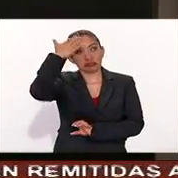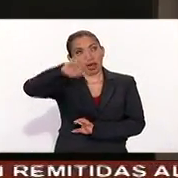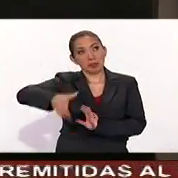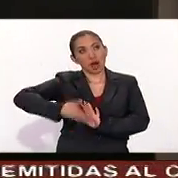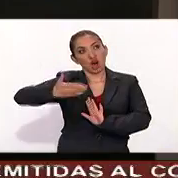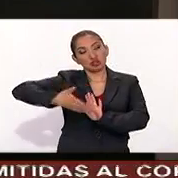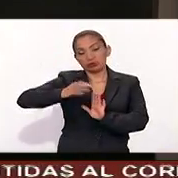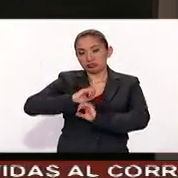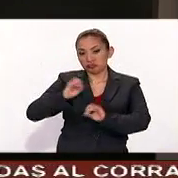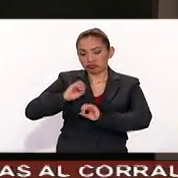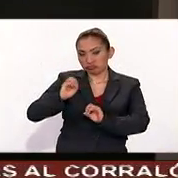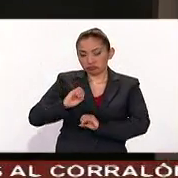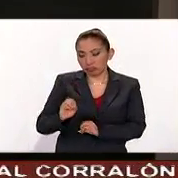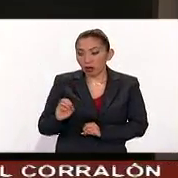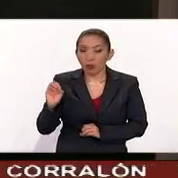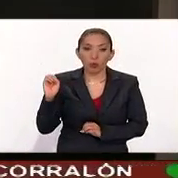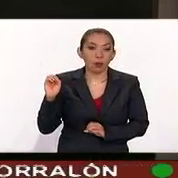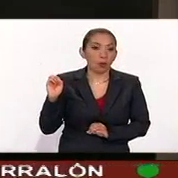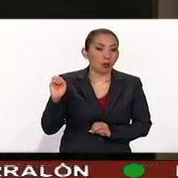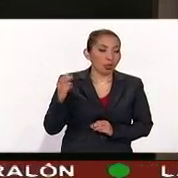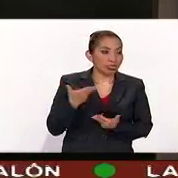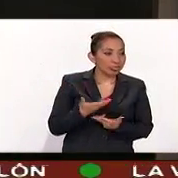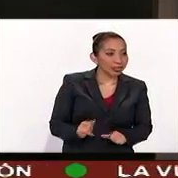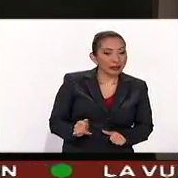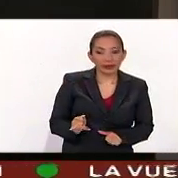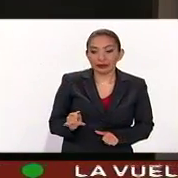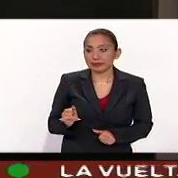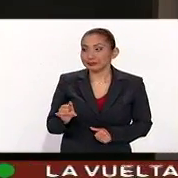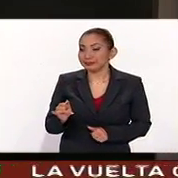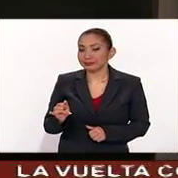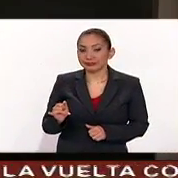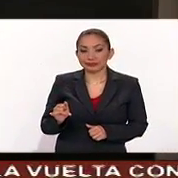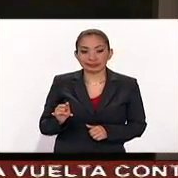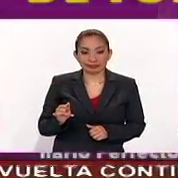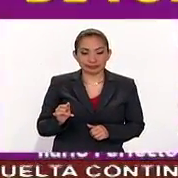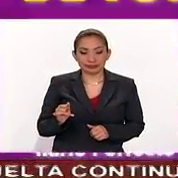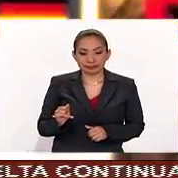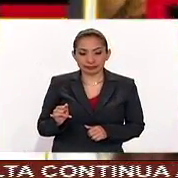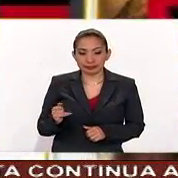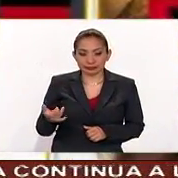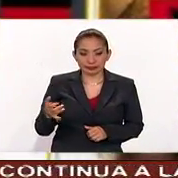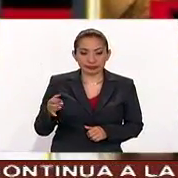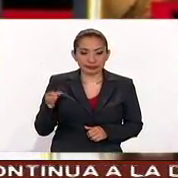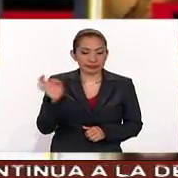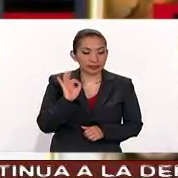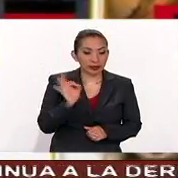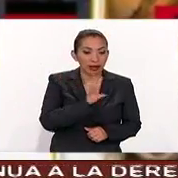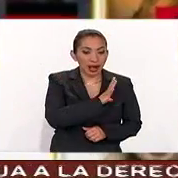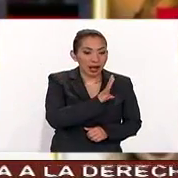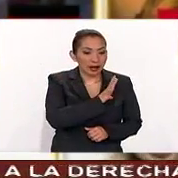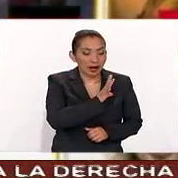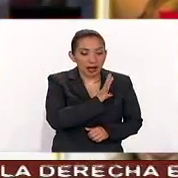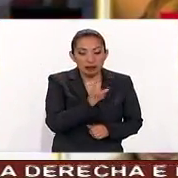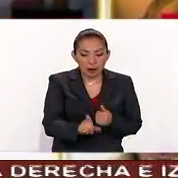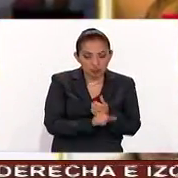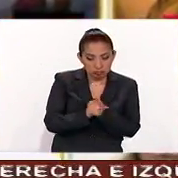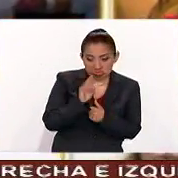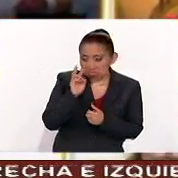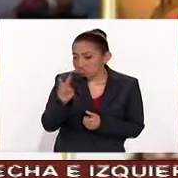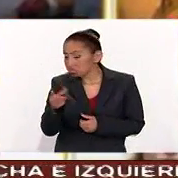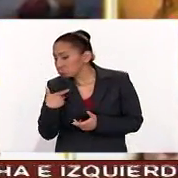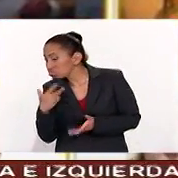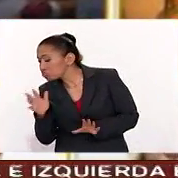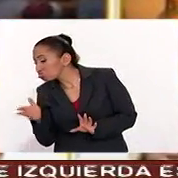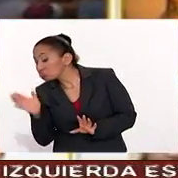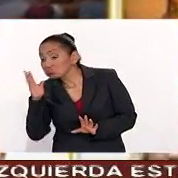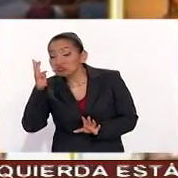construcción ni ha visto las posibilidades de que haya un problema o